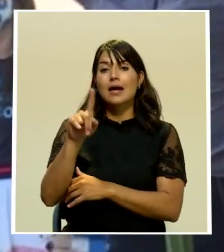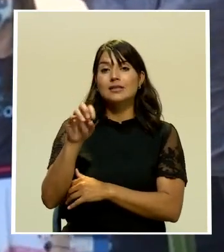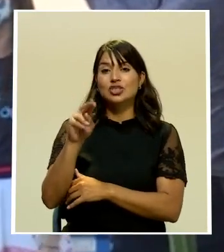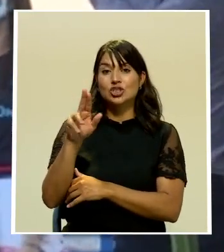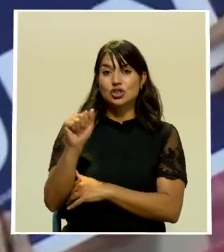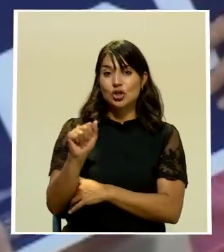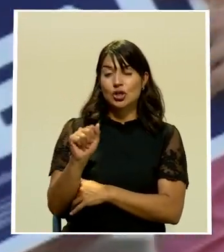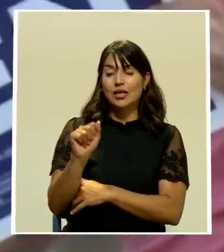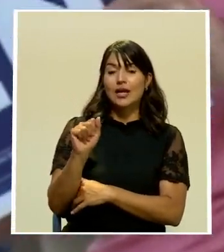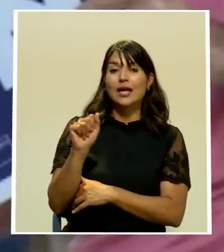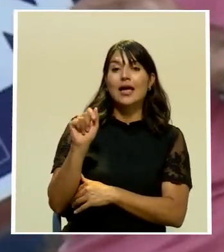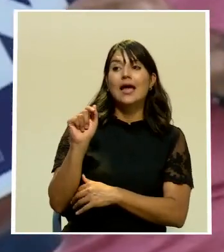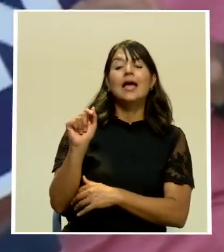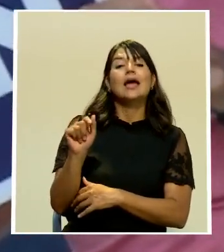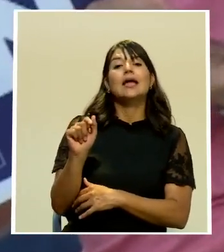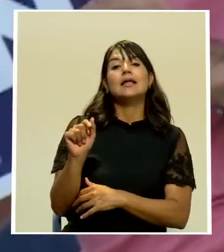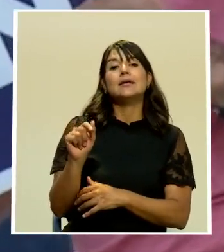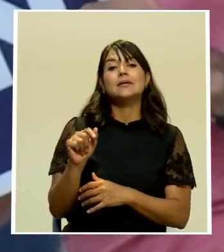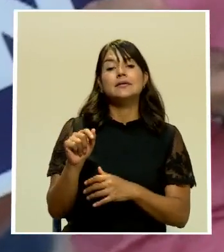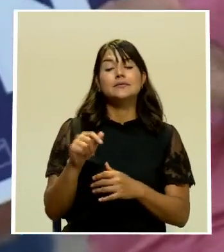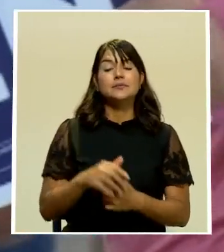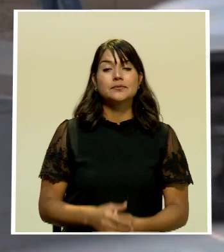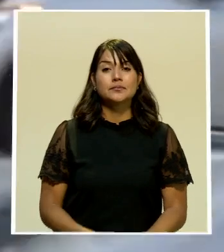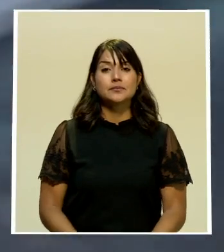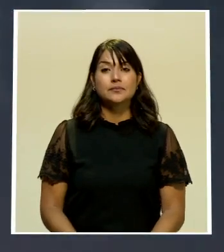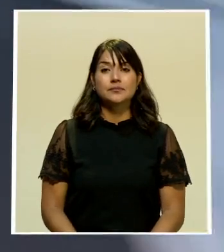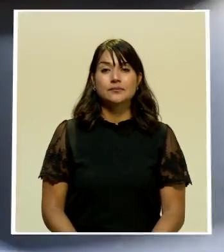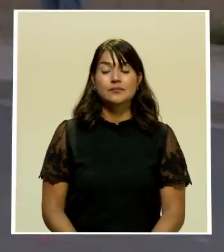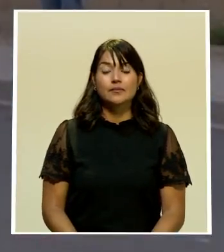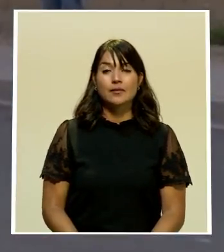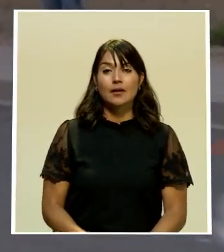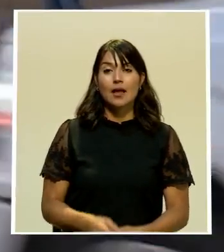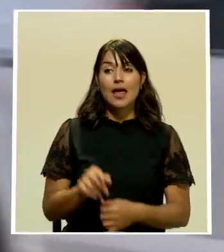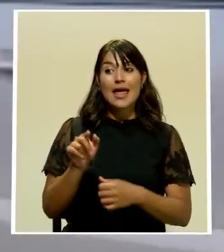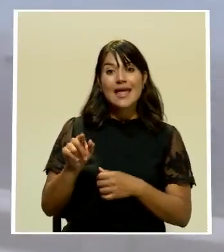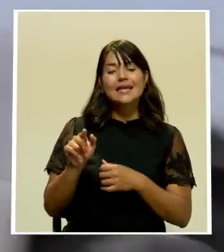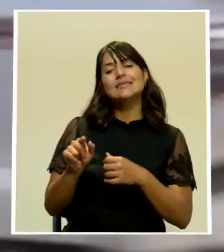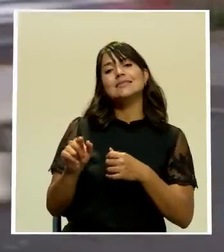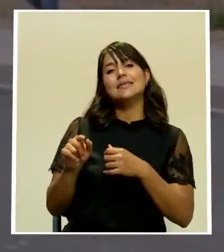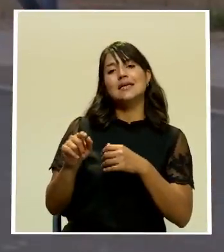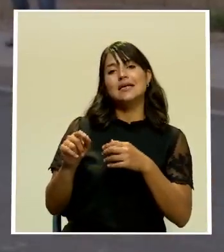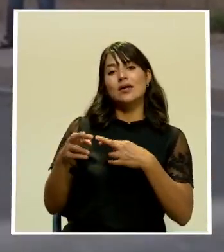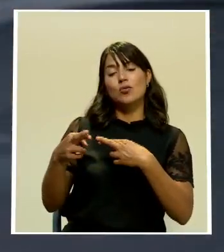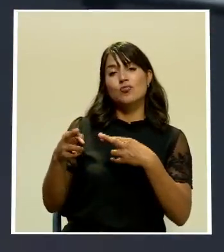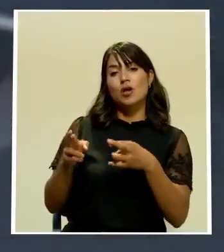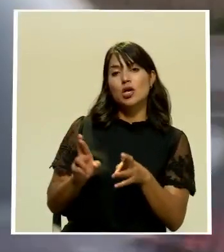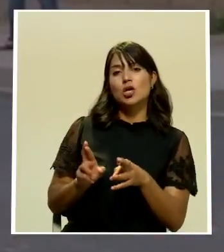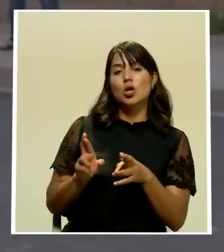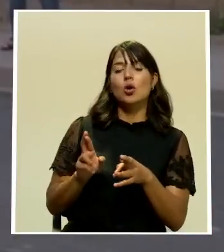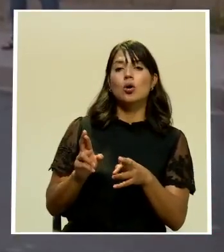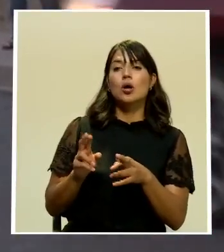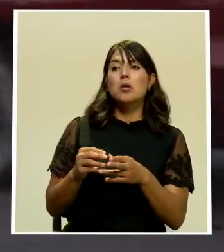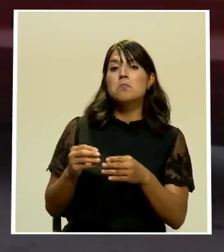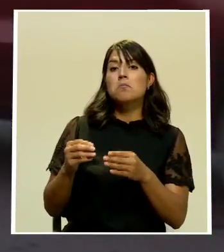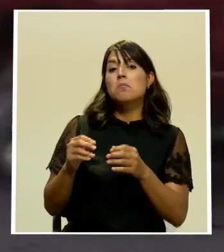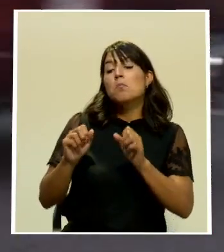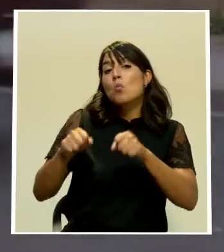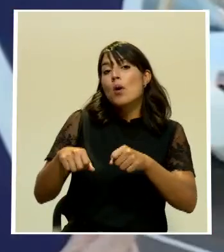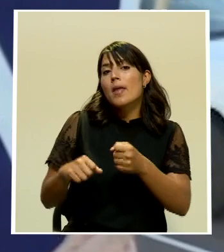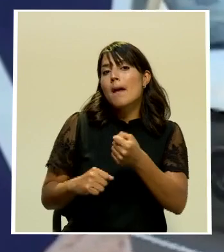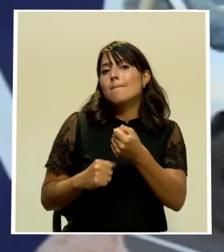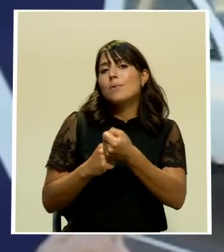consiguió la reelección en 1996 el estado atraviesa cambios demográficos que tienden a favorecer al partido